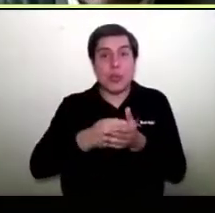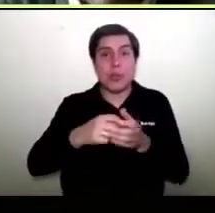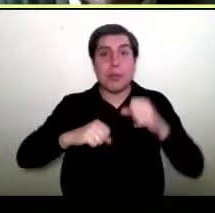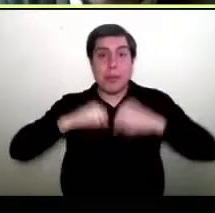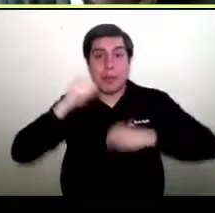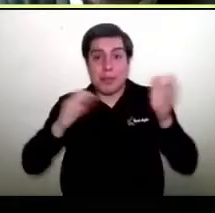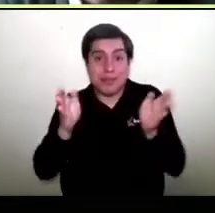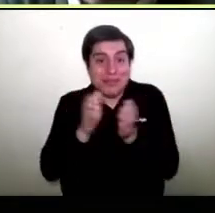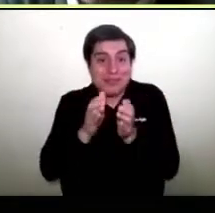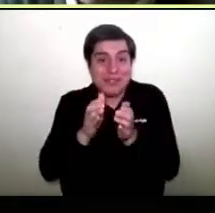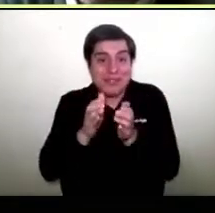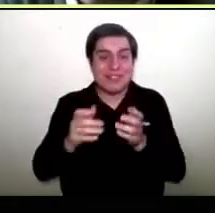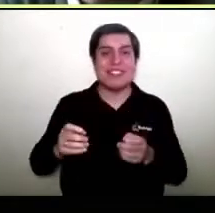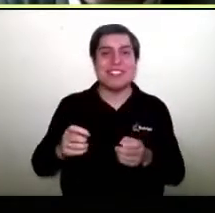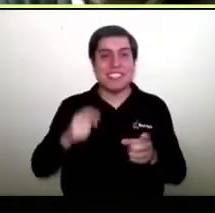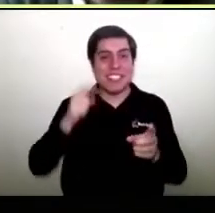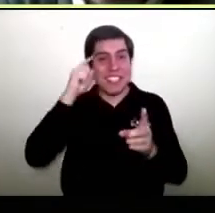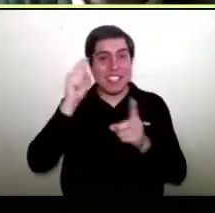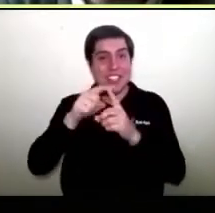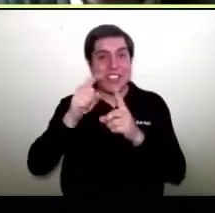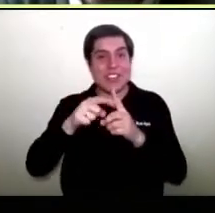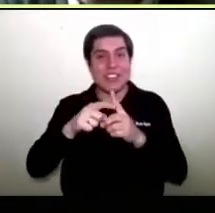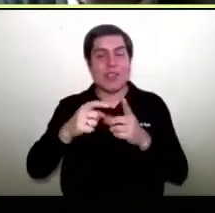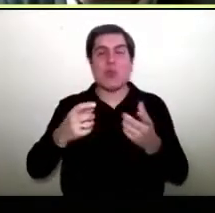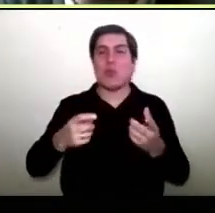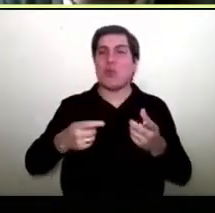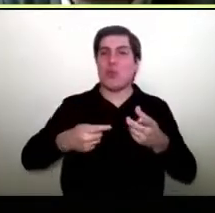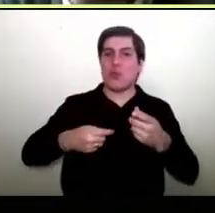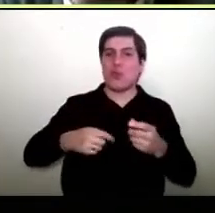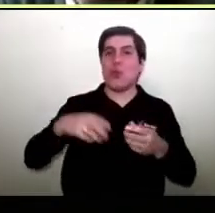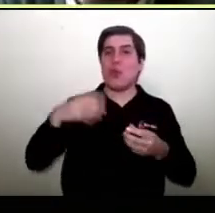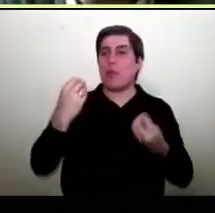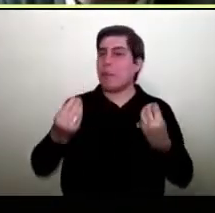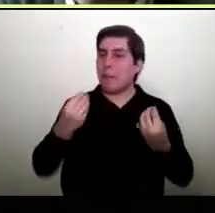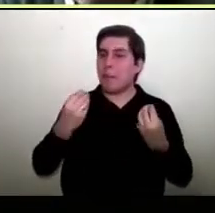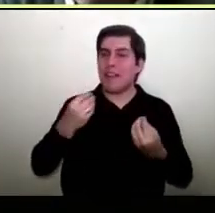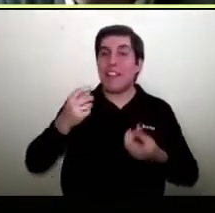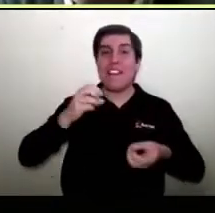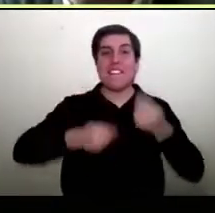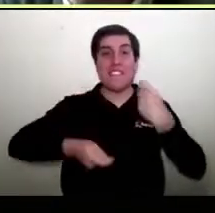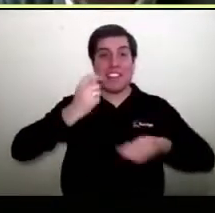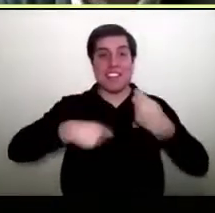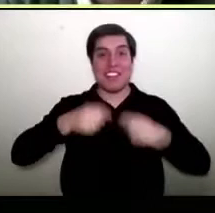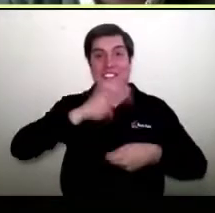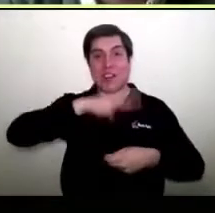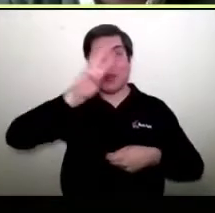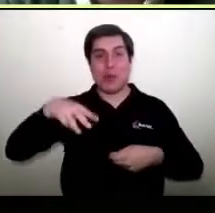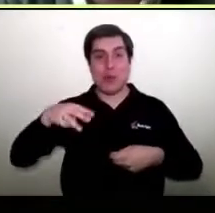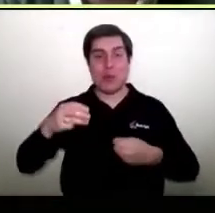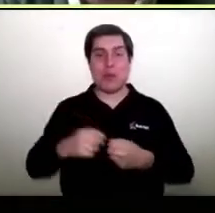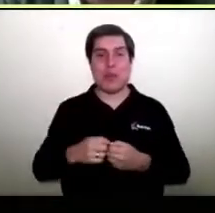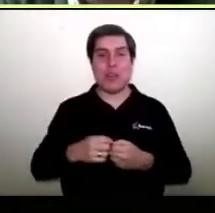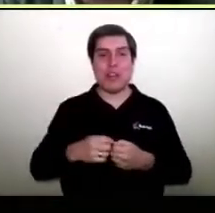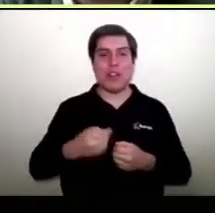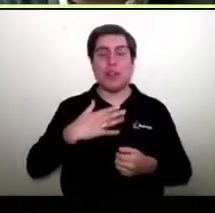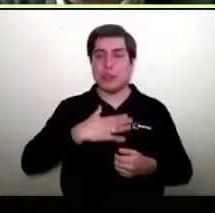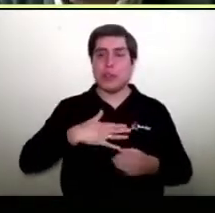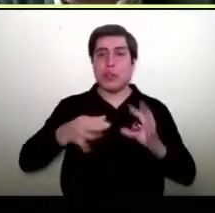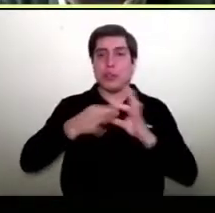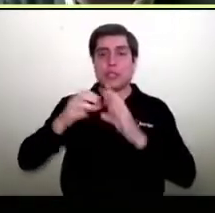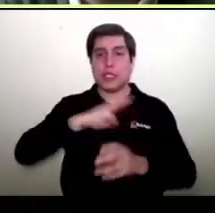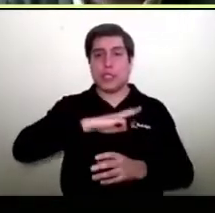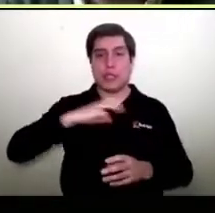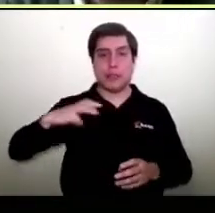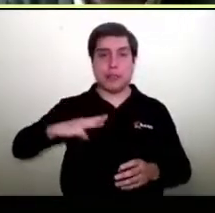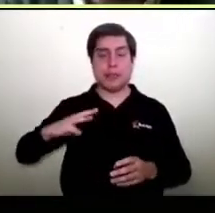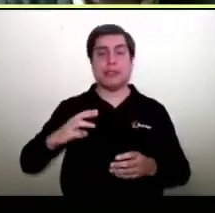día de mostrar las ventajas de cómo vender un mall virtual. Queremos agradecer al Ministerio de Economía, a Digitaliza